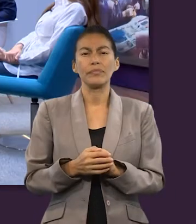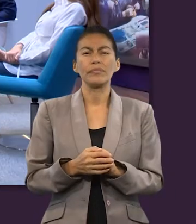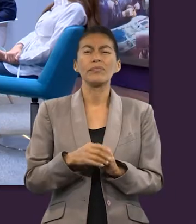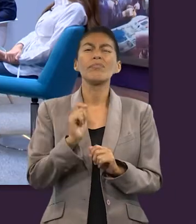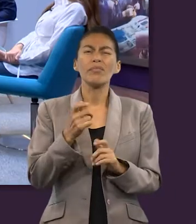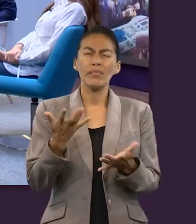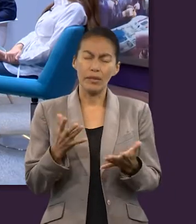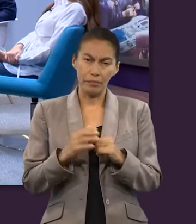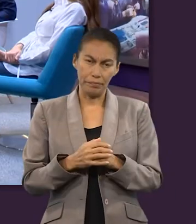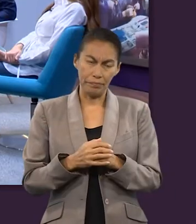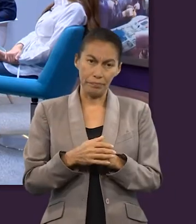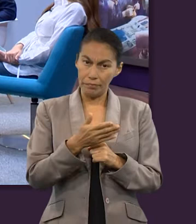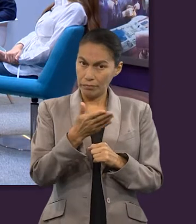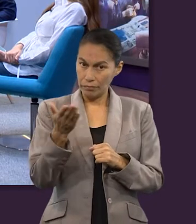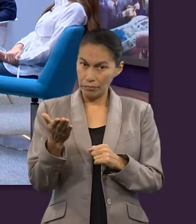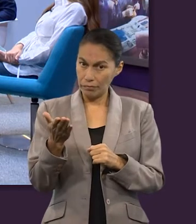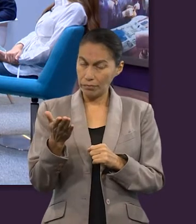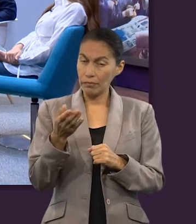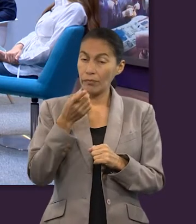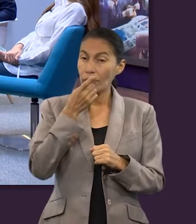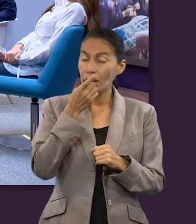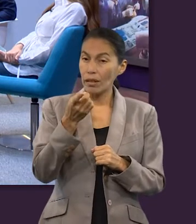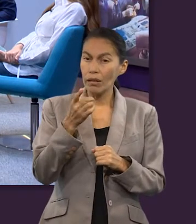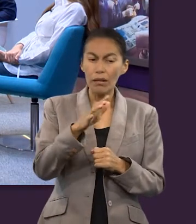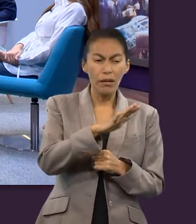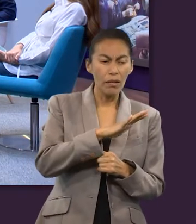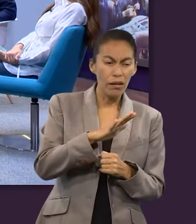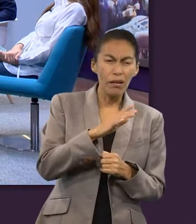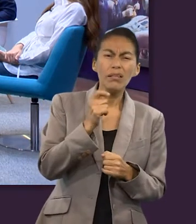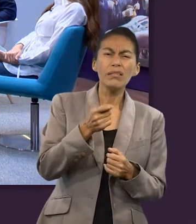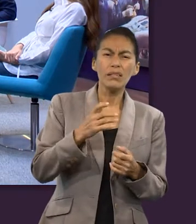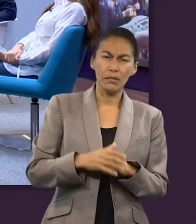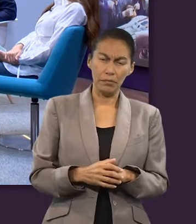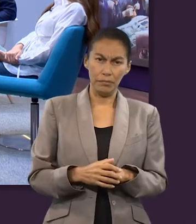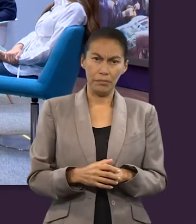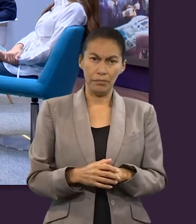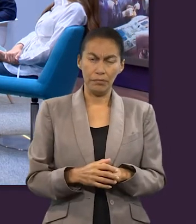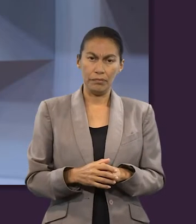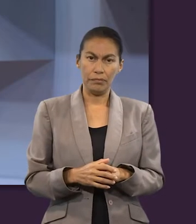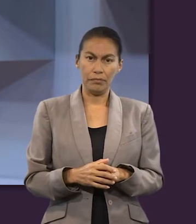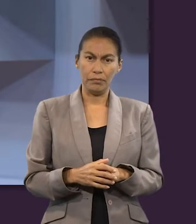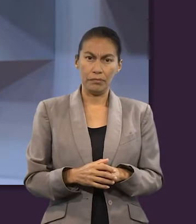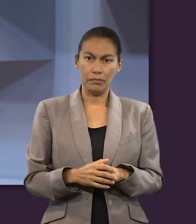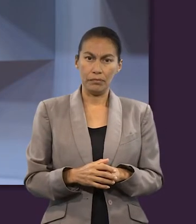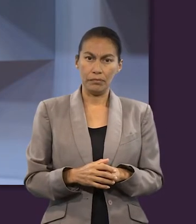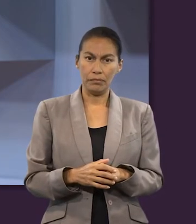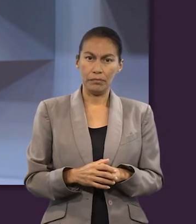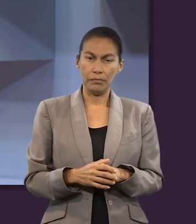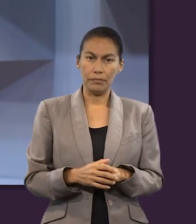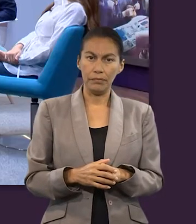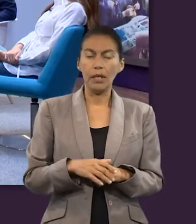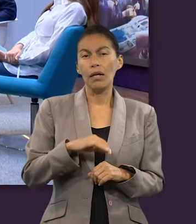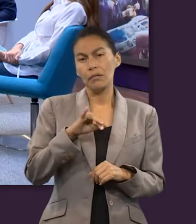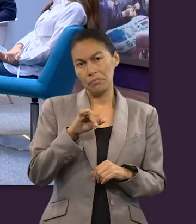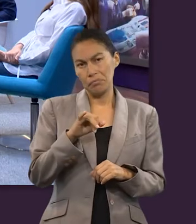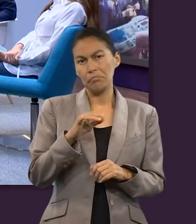¿Qué podrían ustedes comentar acerca de este contexto? ¿Qué estaba pasando en esos momentos?